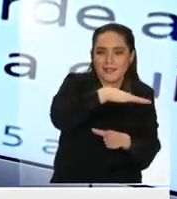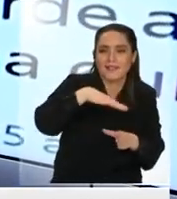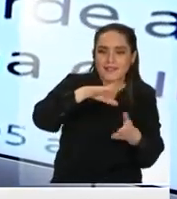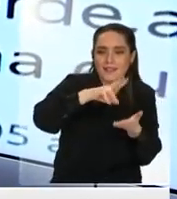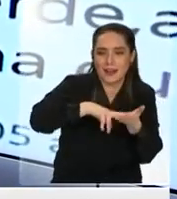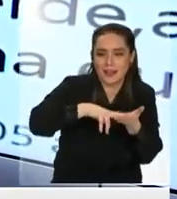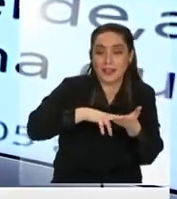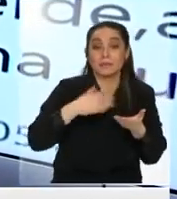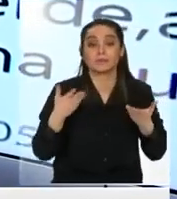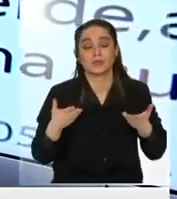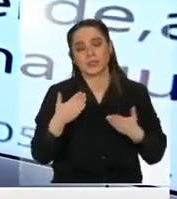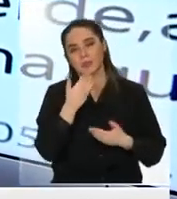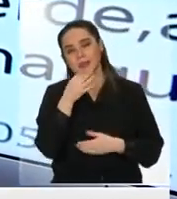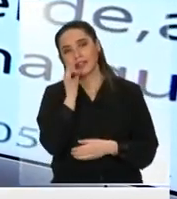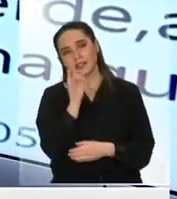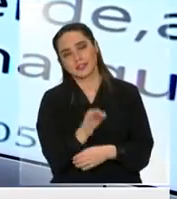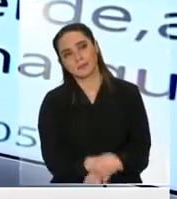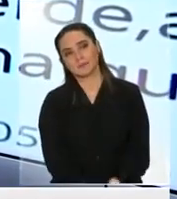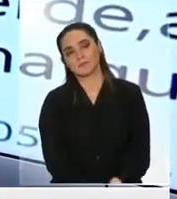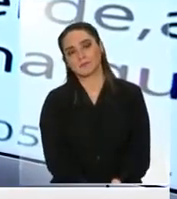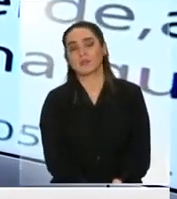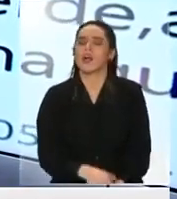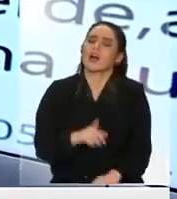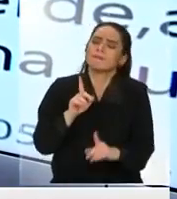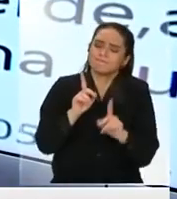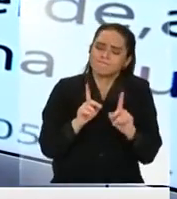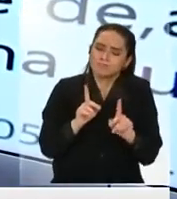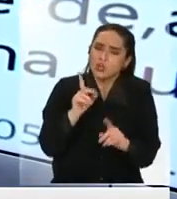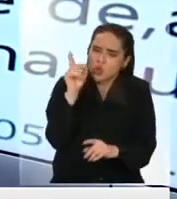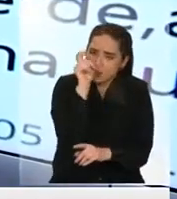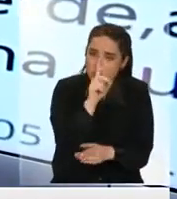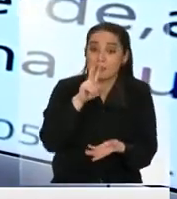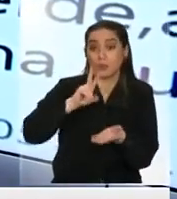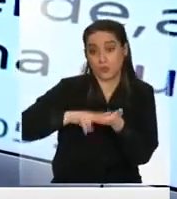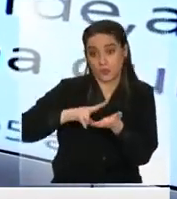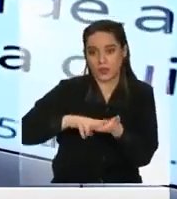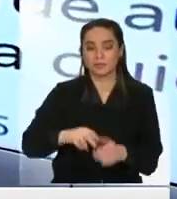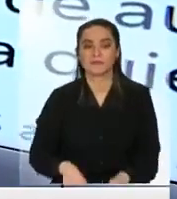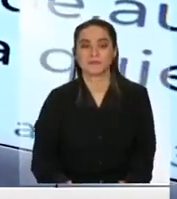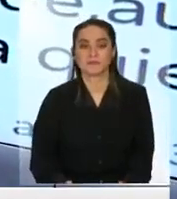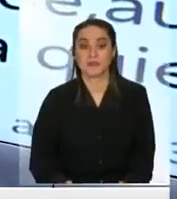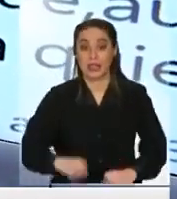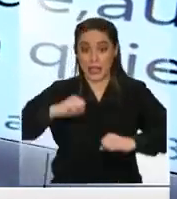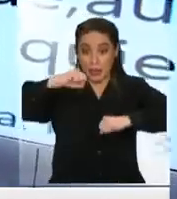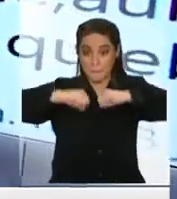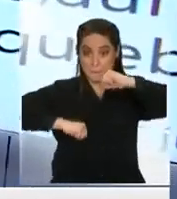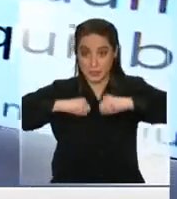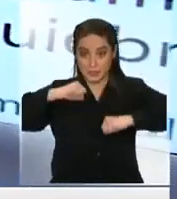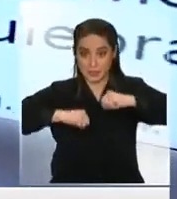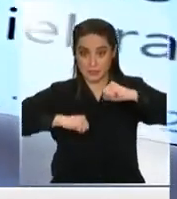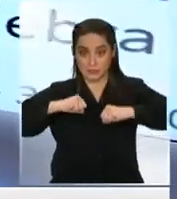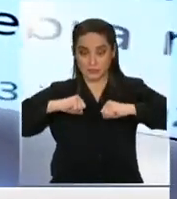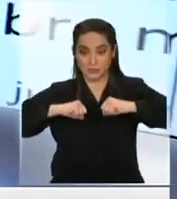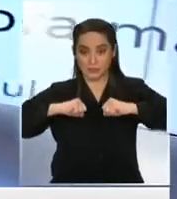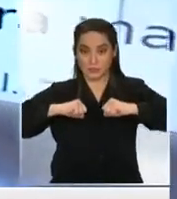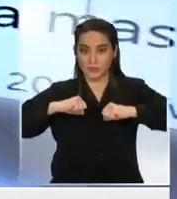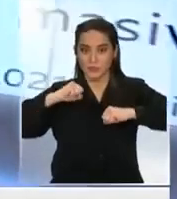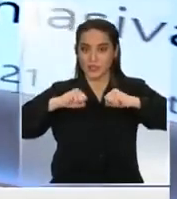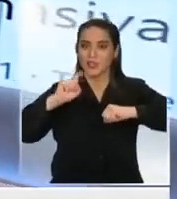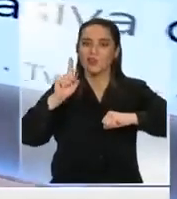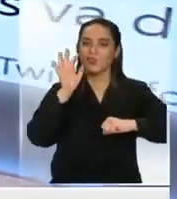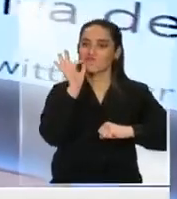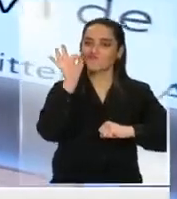sumamente duro pero real las empresas que no son